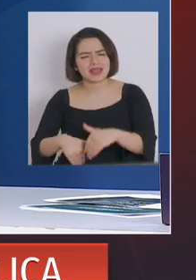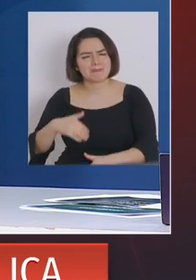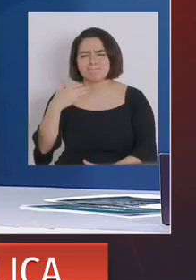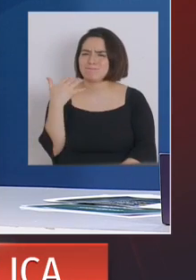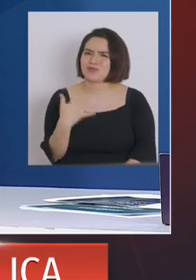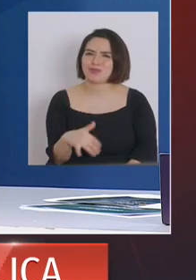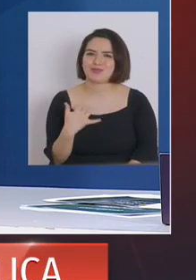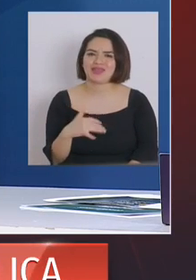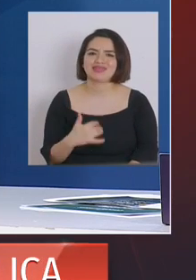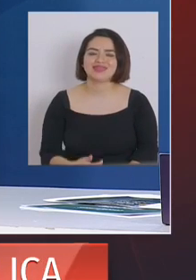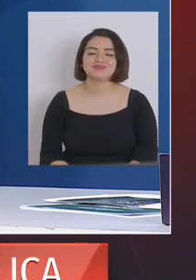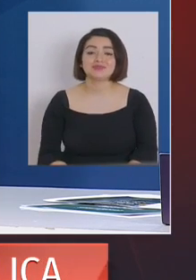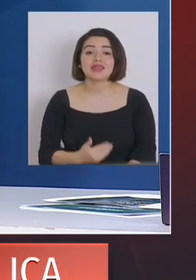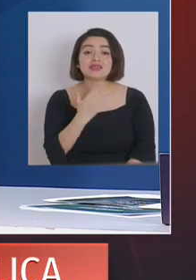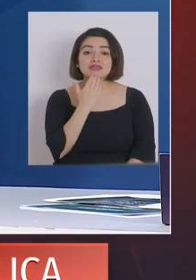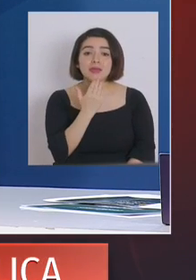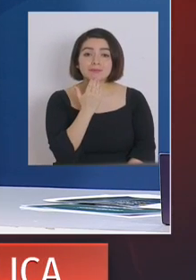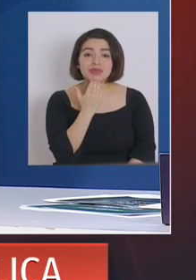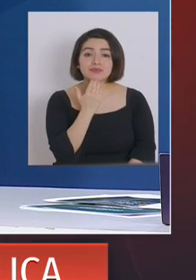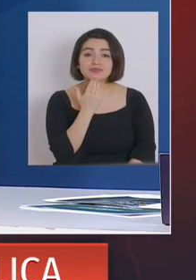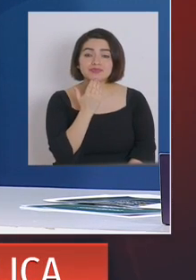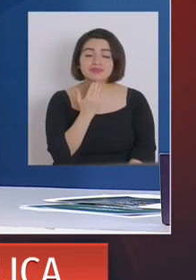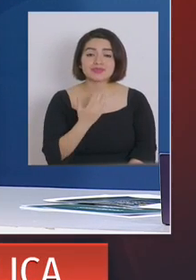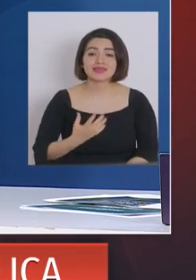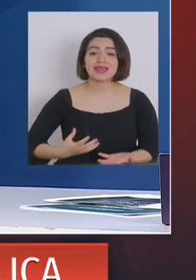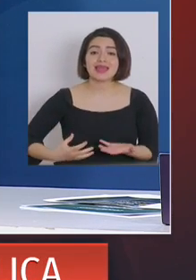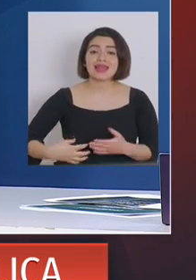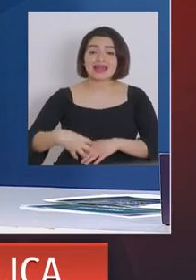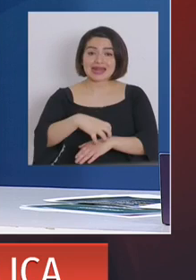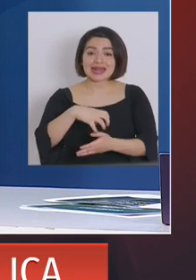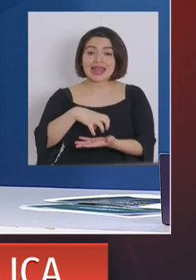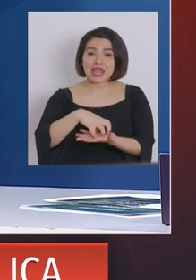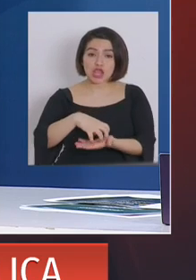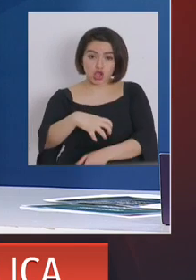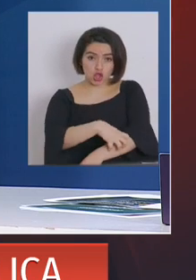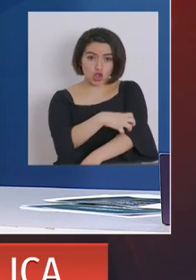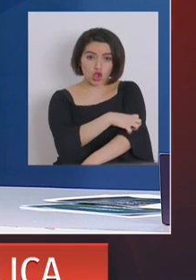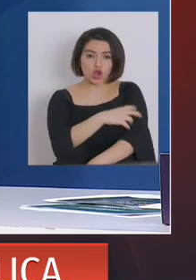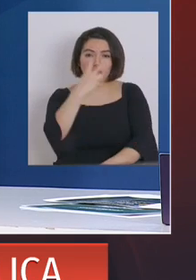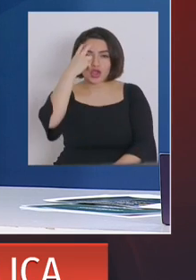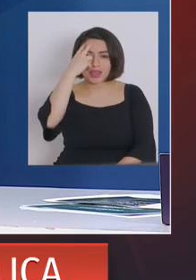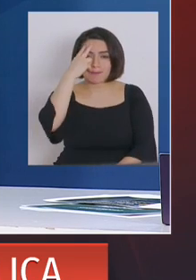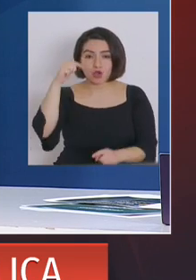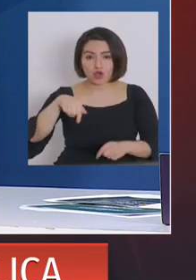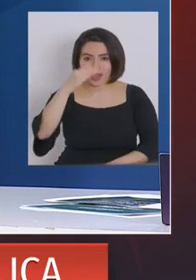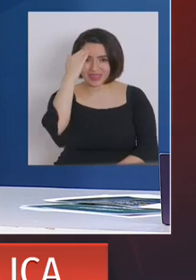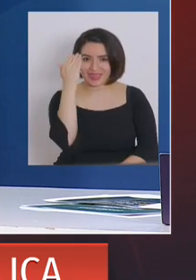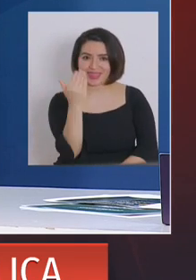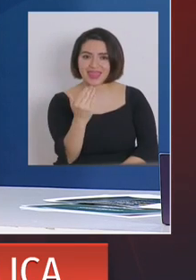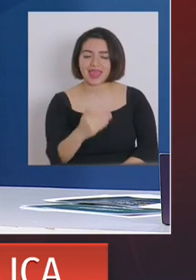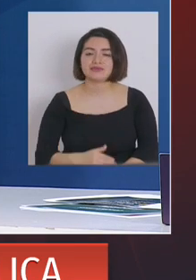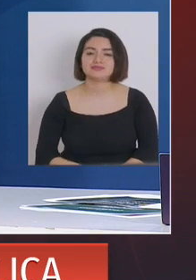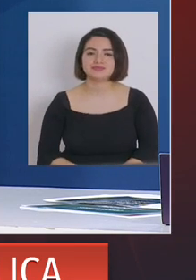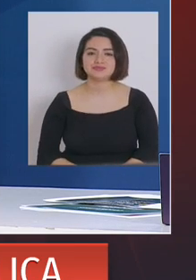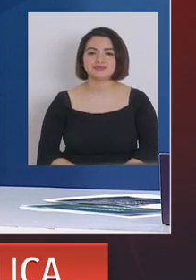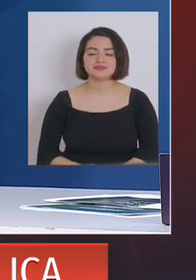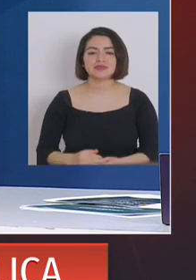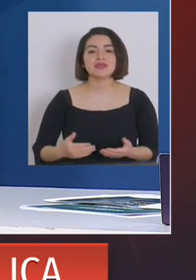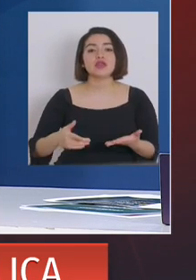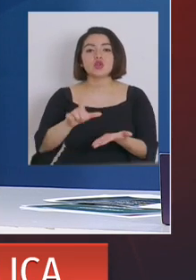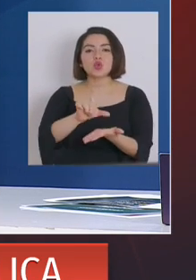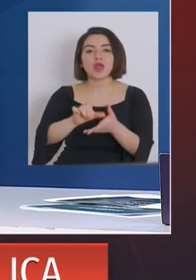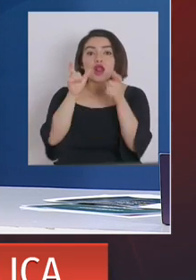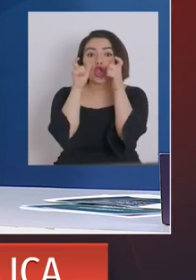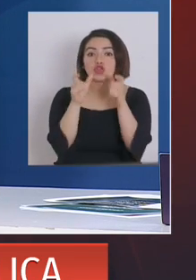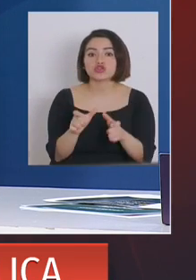importante. También quiero decir que en la región de Coquimbo en el día de hoy en la aduana de Pichidangui